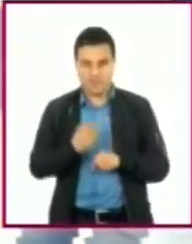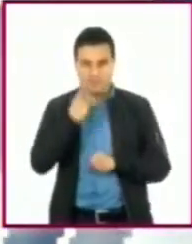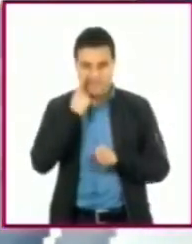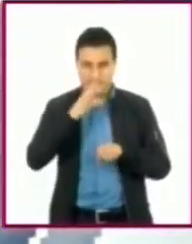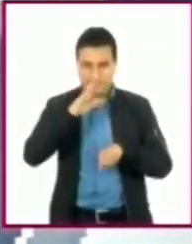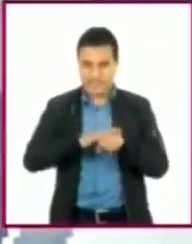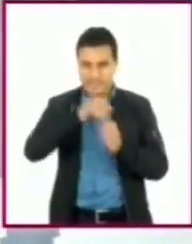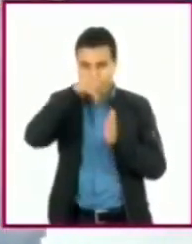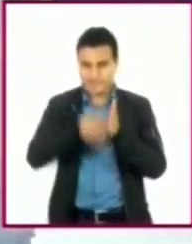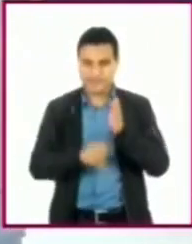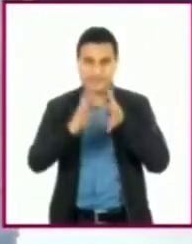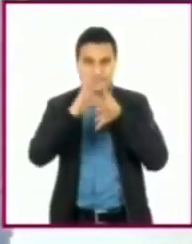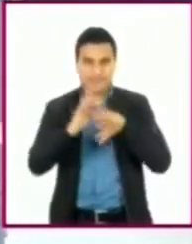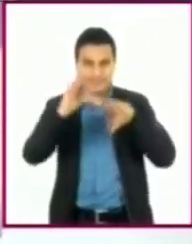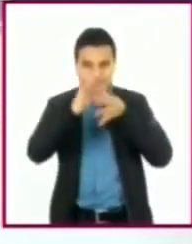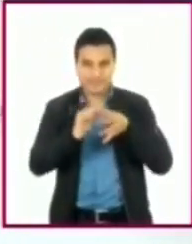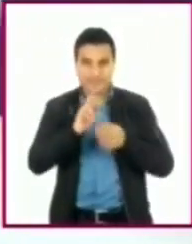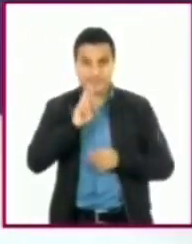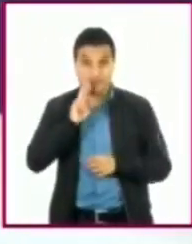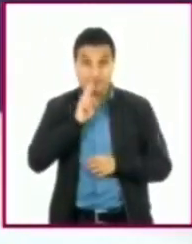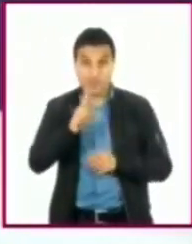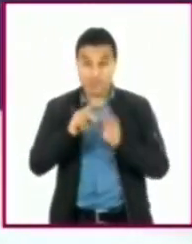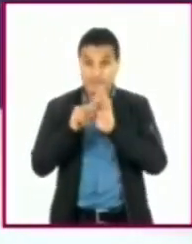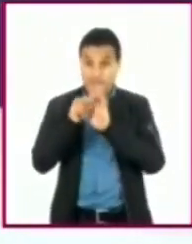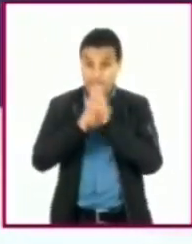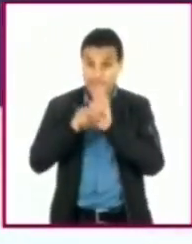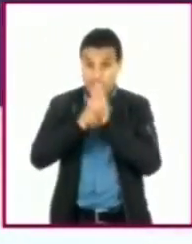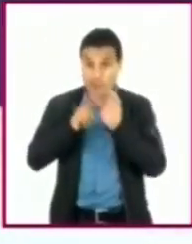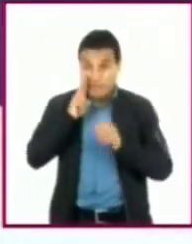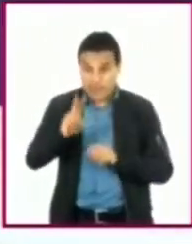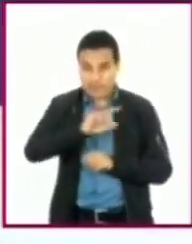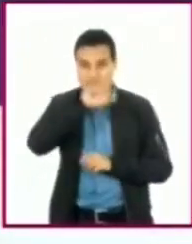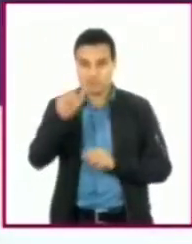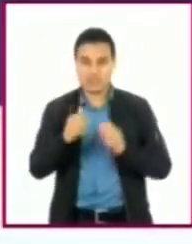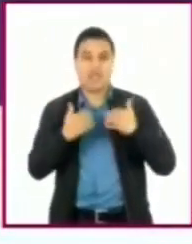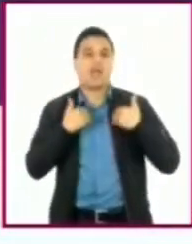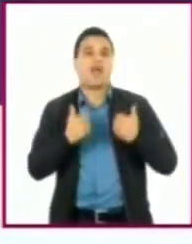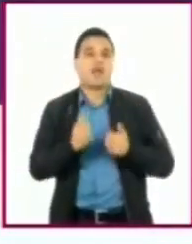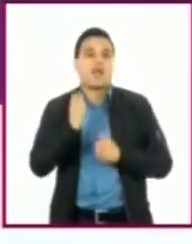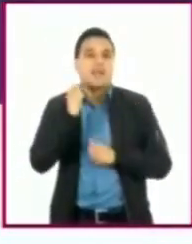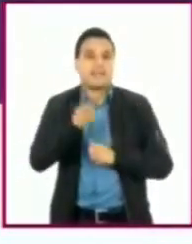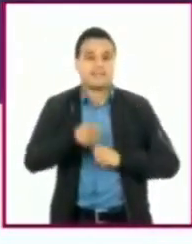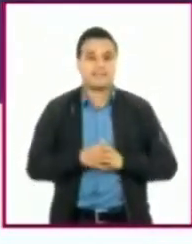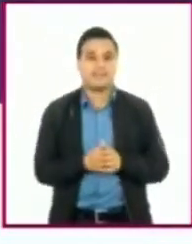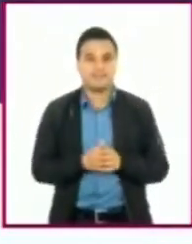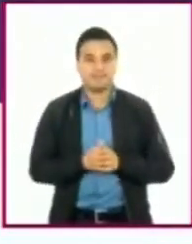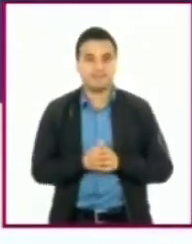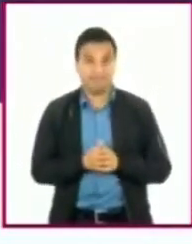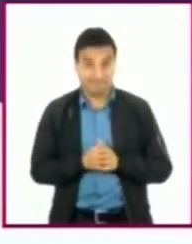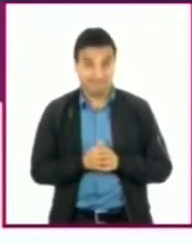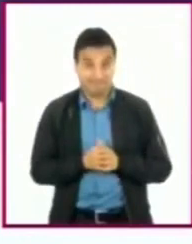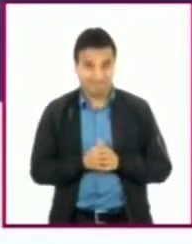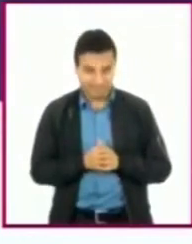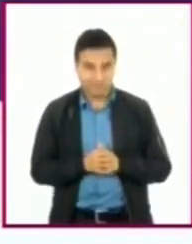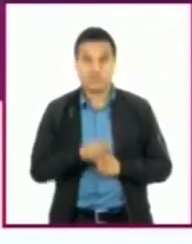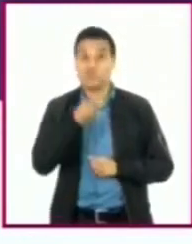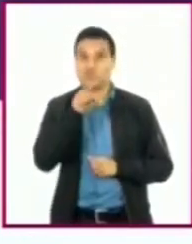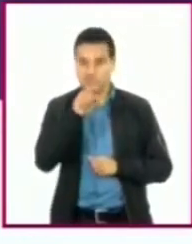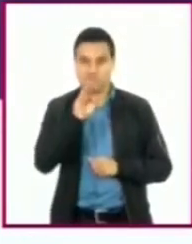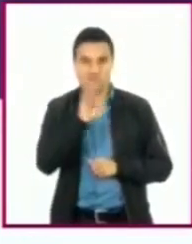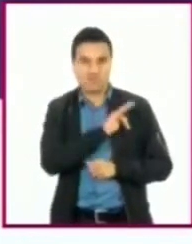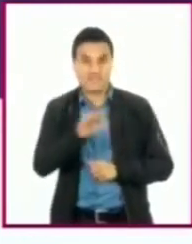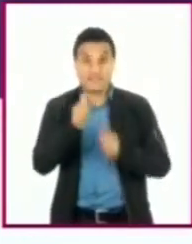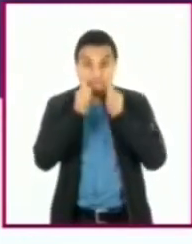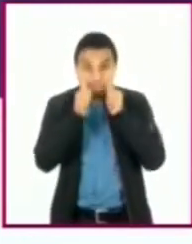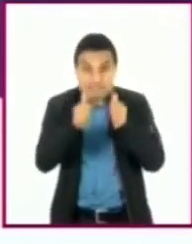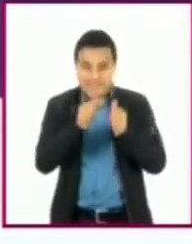Por eso, mejor vamos a ver el video para entender cómo funciona. Y como hemos venido haciendo en los otros videos, te invitamos a que prestes